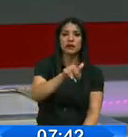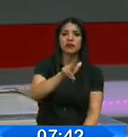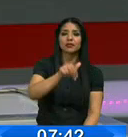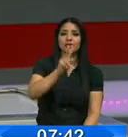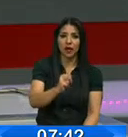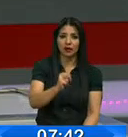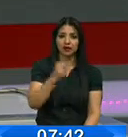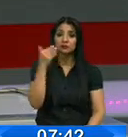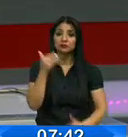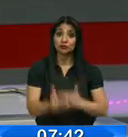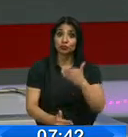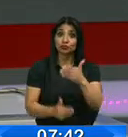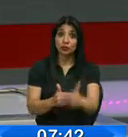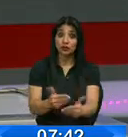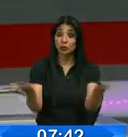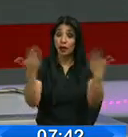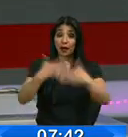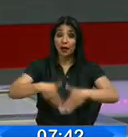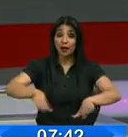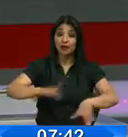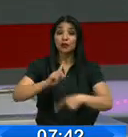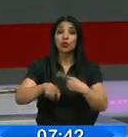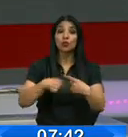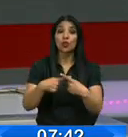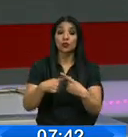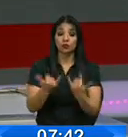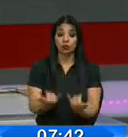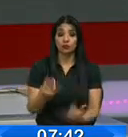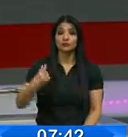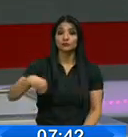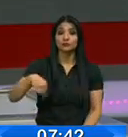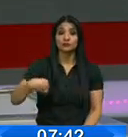proceso de inmunación termina este día miércoles.